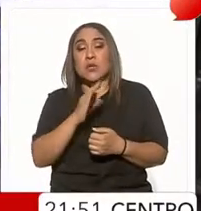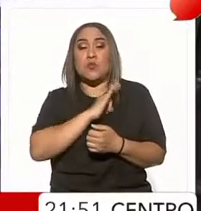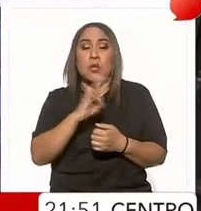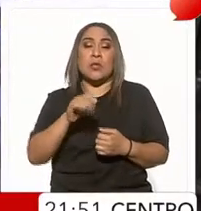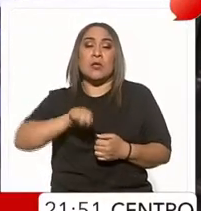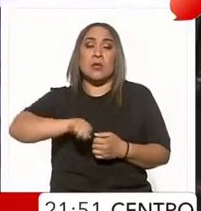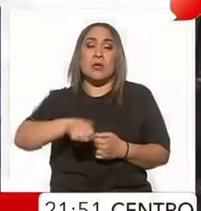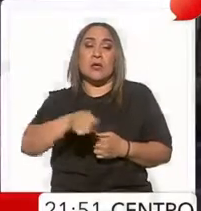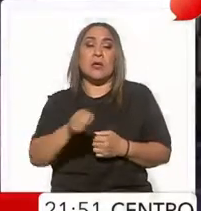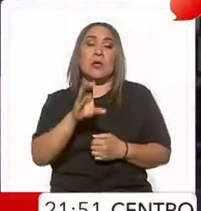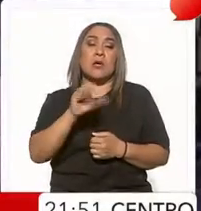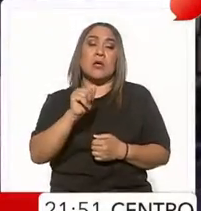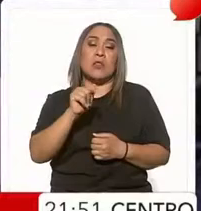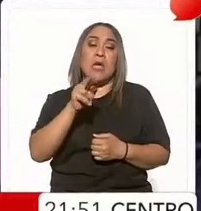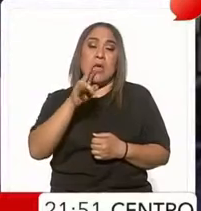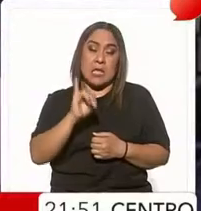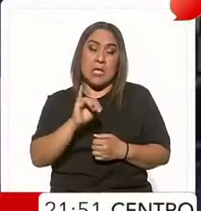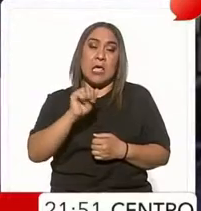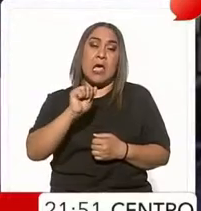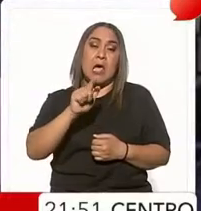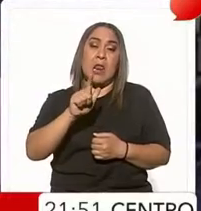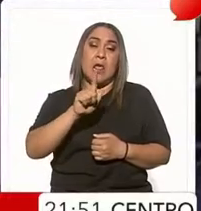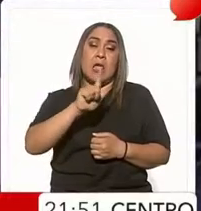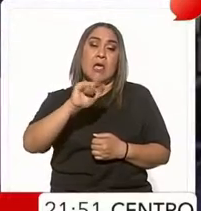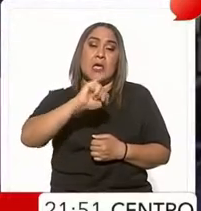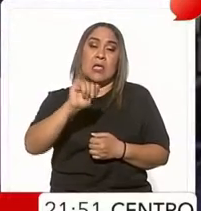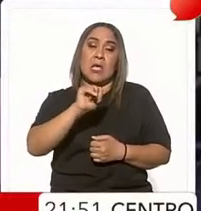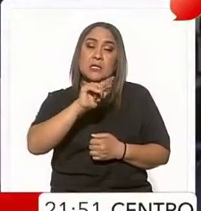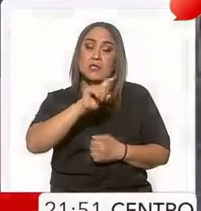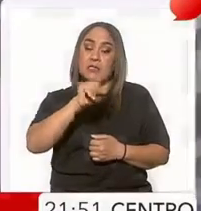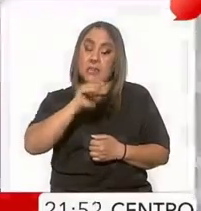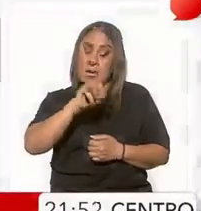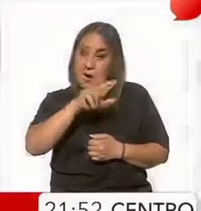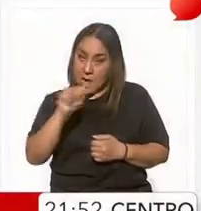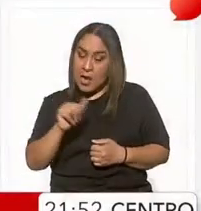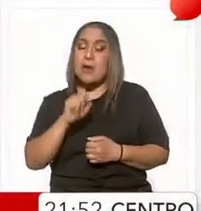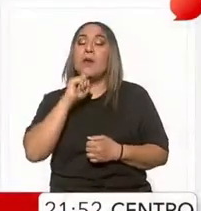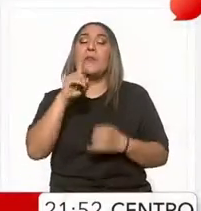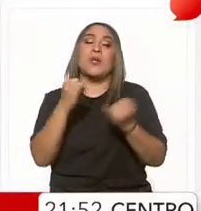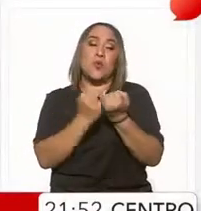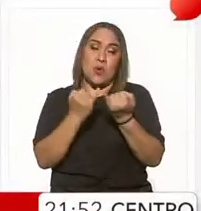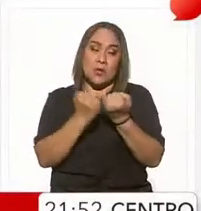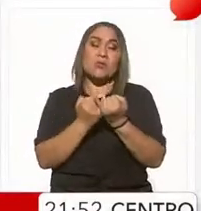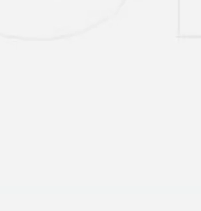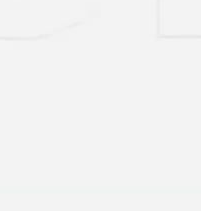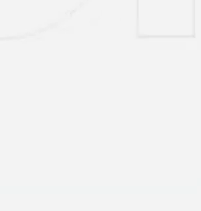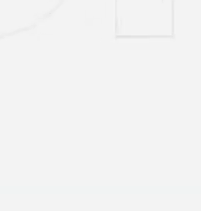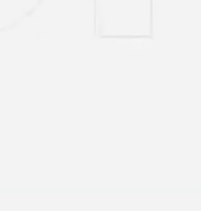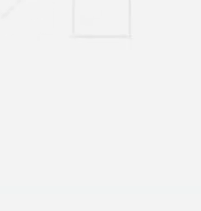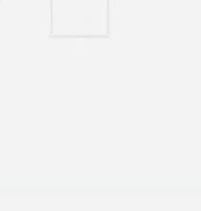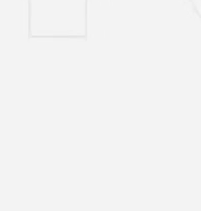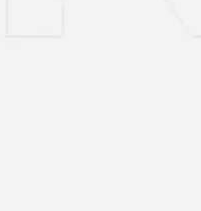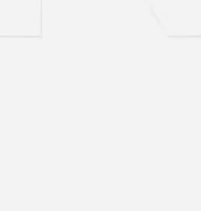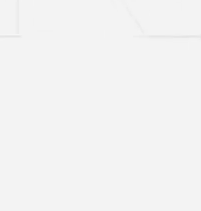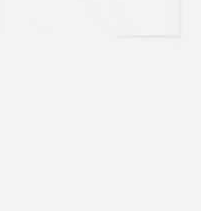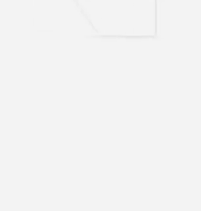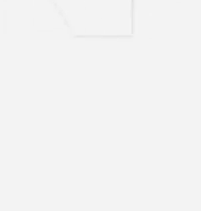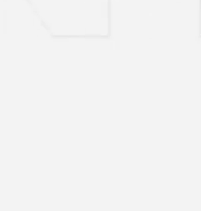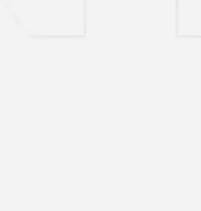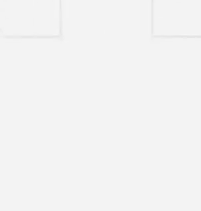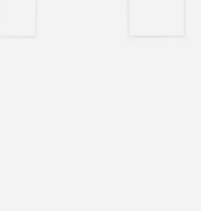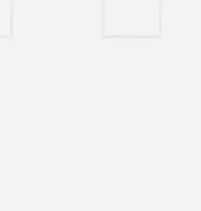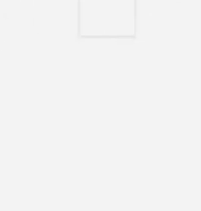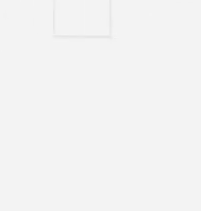canal qatarí al-yazira. también por otro lado volvió a atacar organizaciones civiles en Gaza bombardeó un